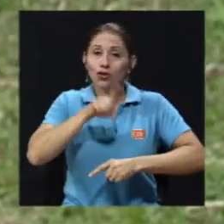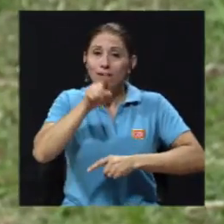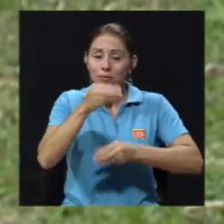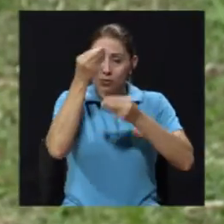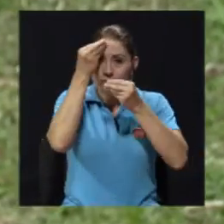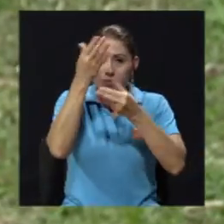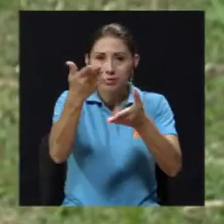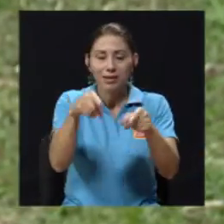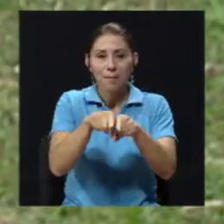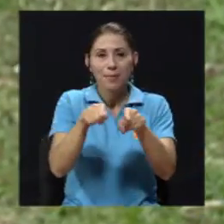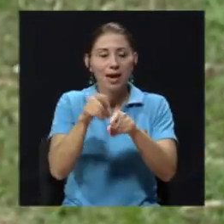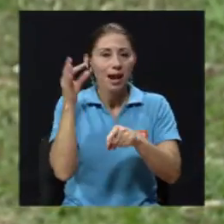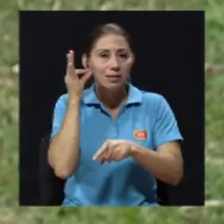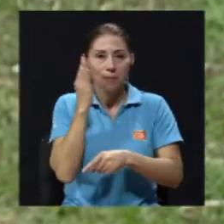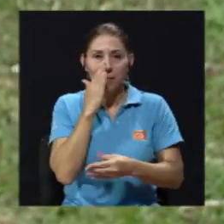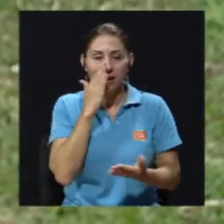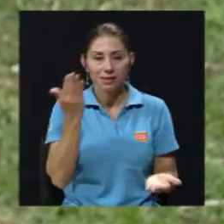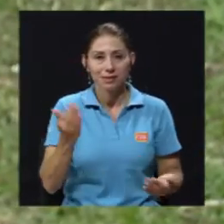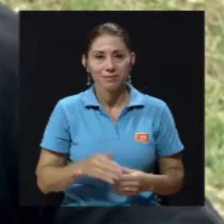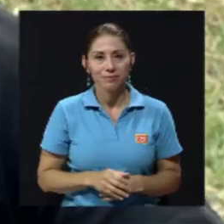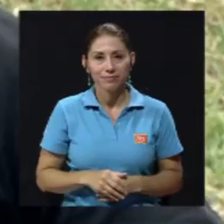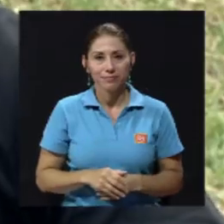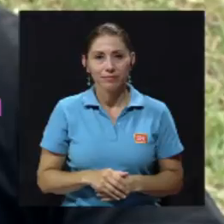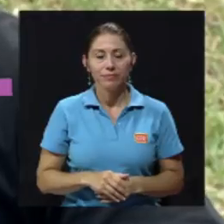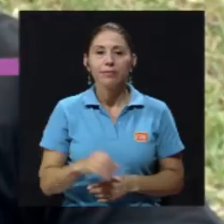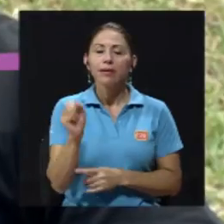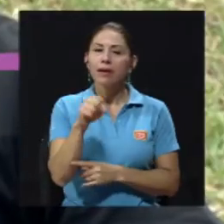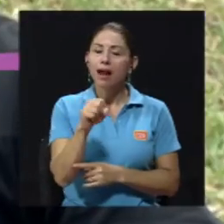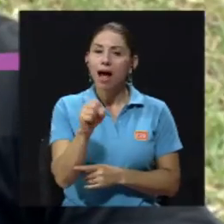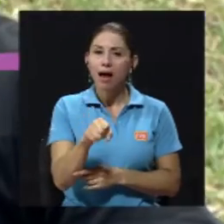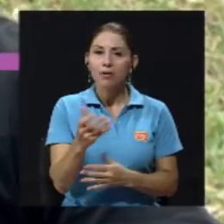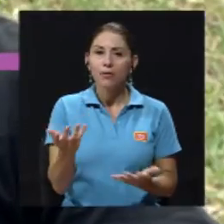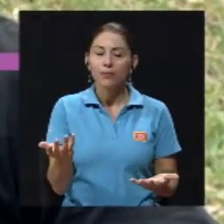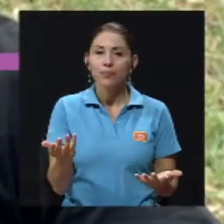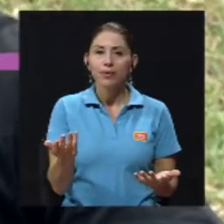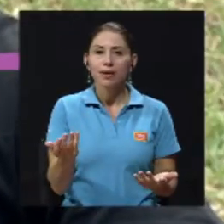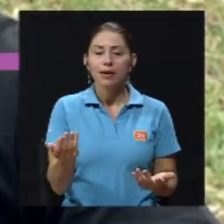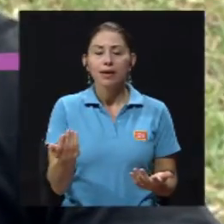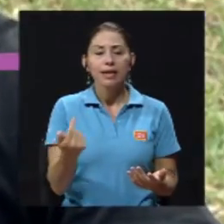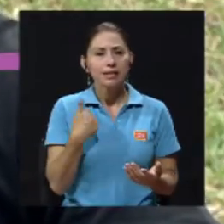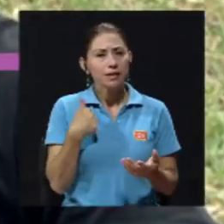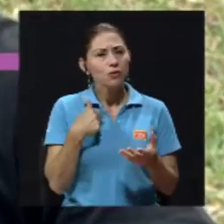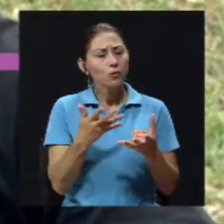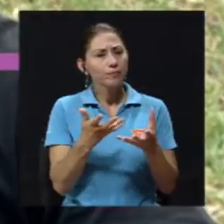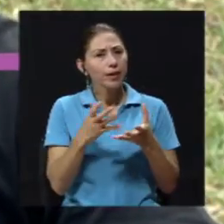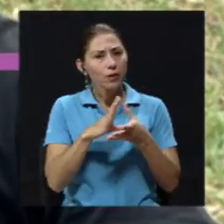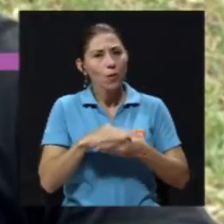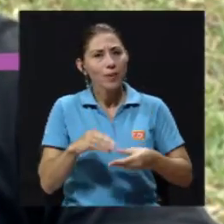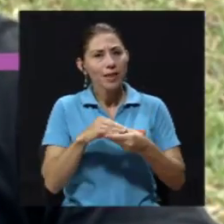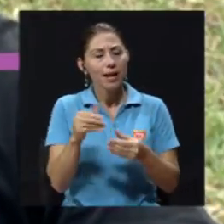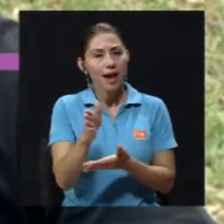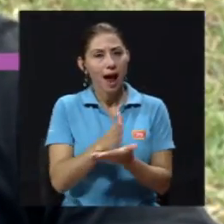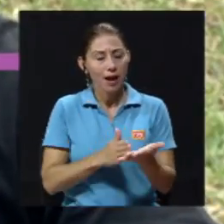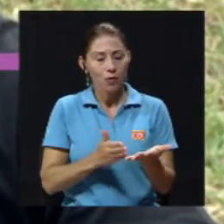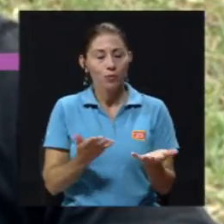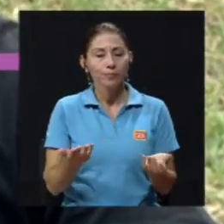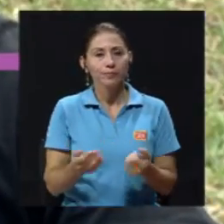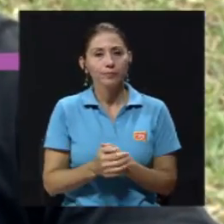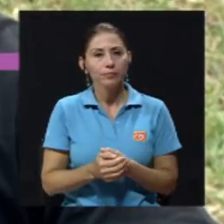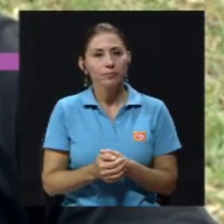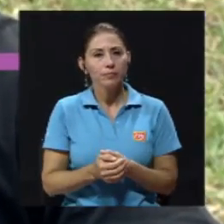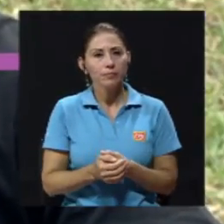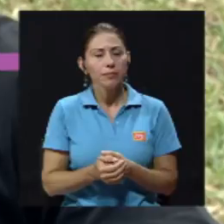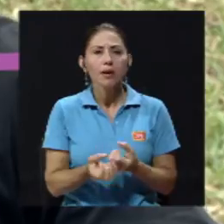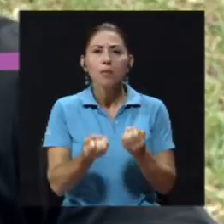dárselas a conocer también a las mamás. Claro. Y es que, doctora, yo quiero comentarle algo. Y es, resulta que